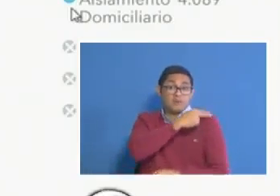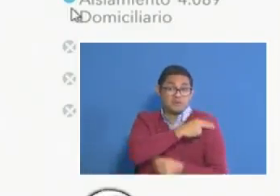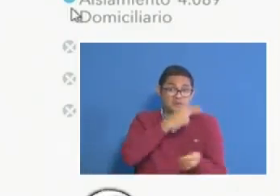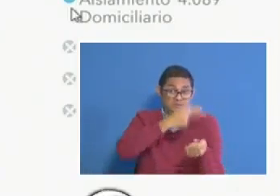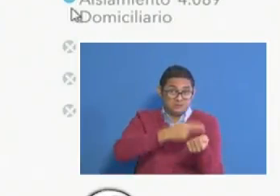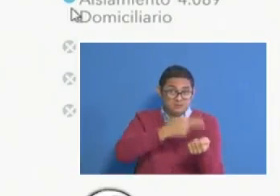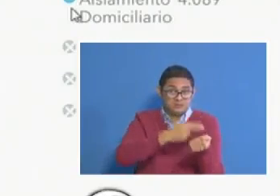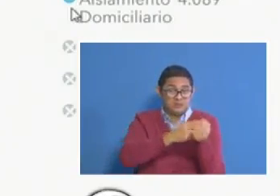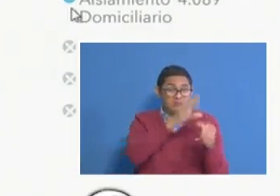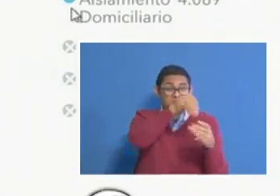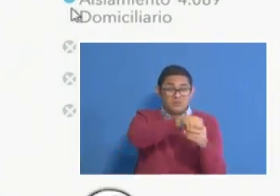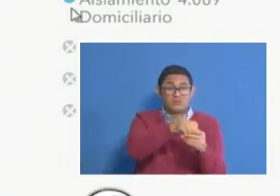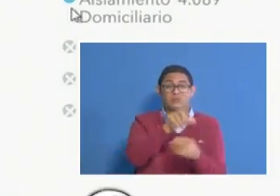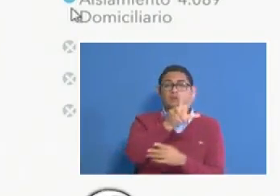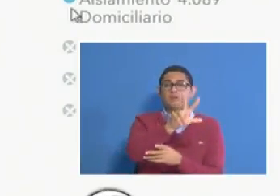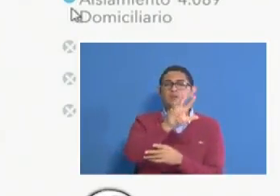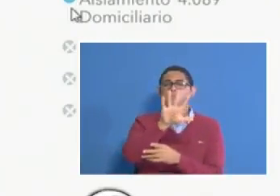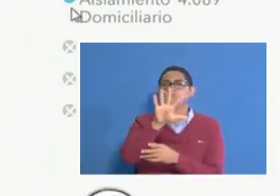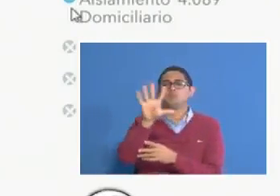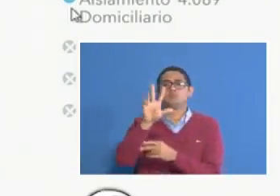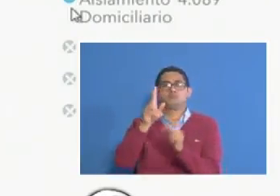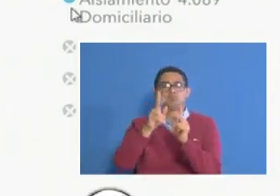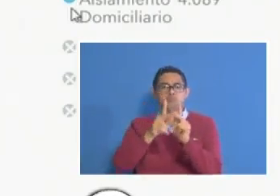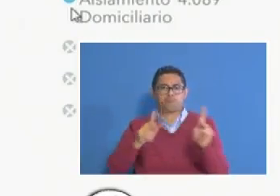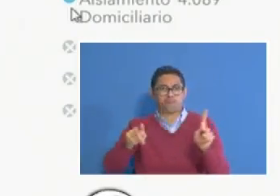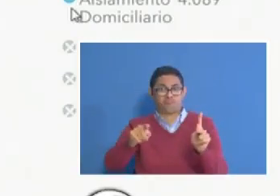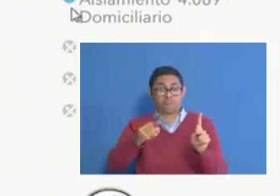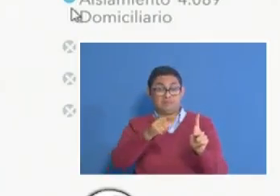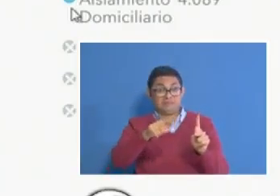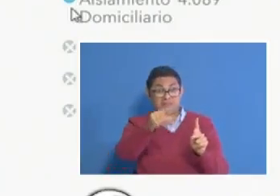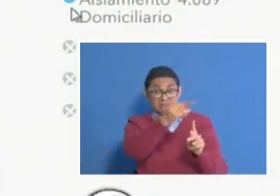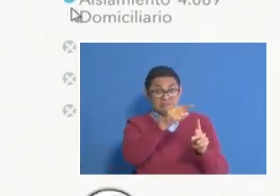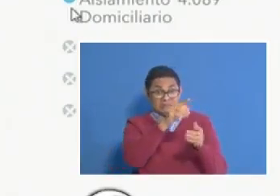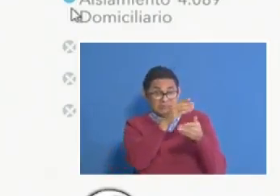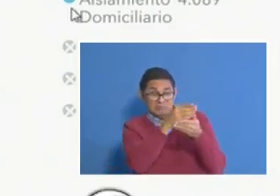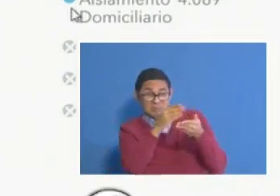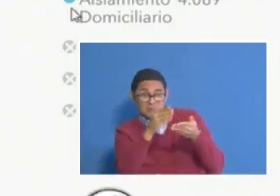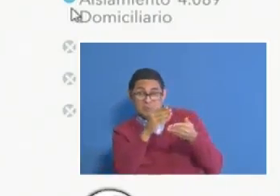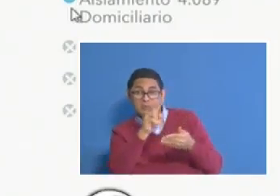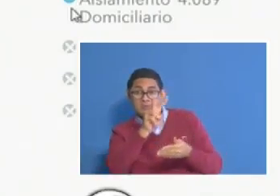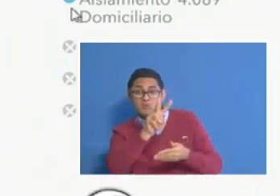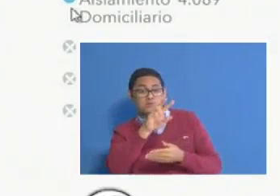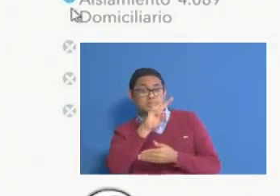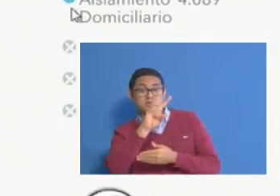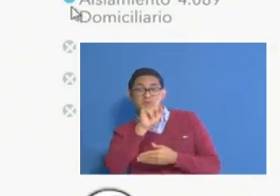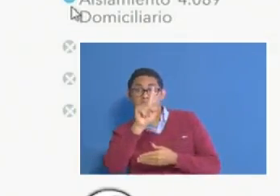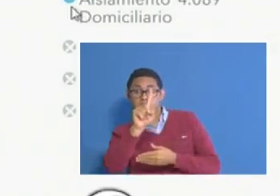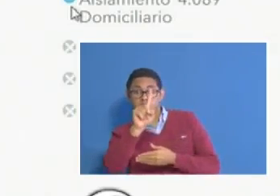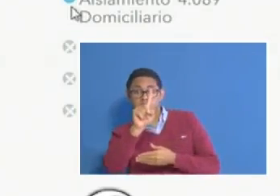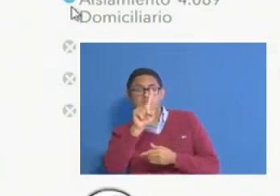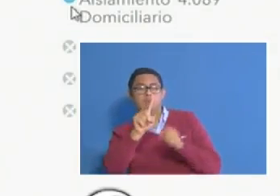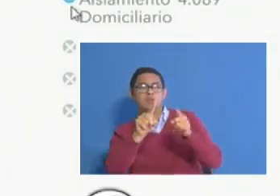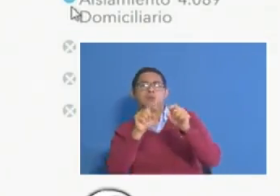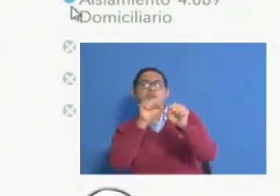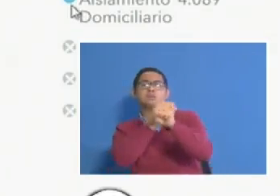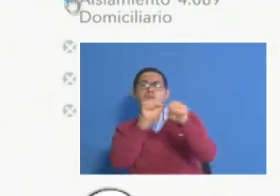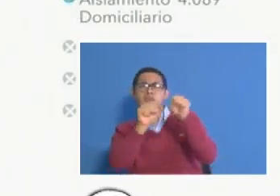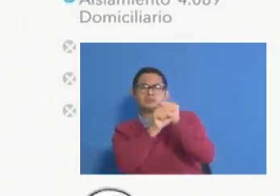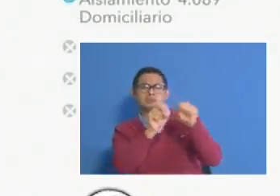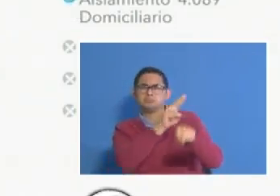355 personas, de las cuales 261 se encuentran en sala,